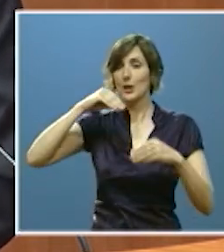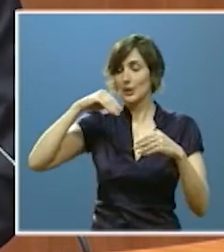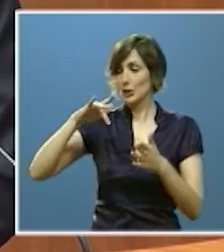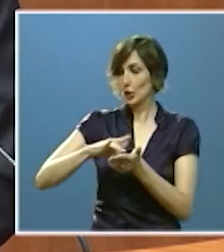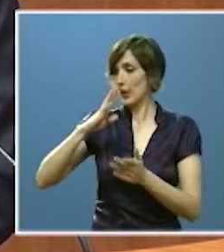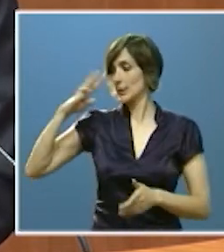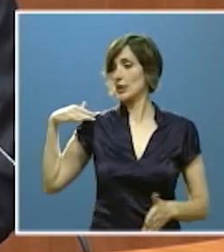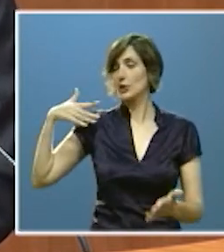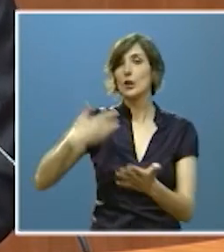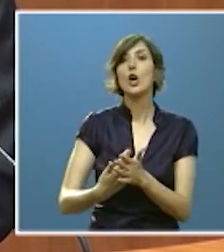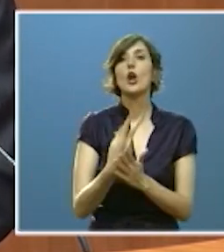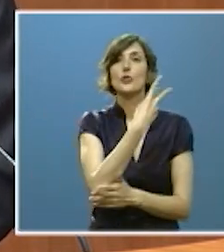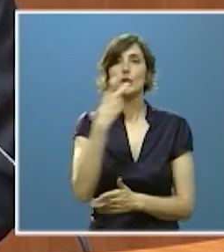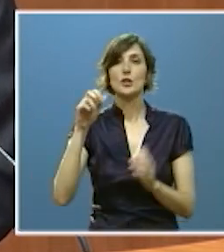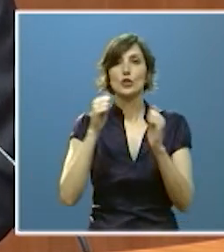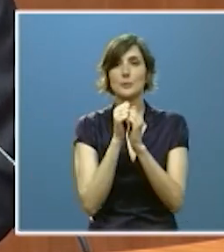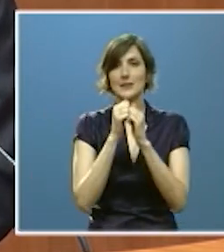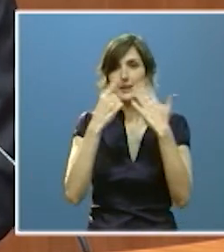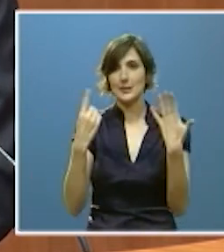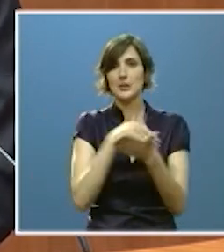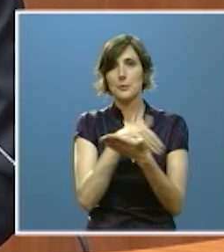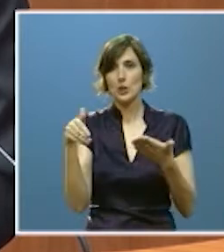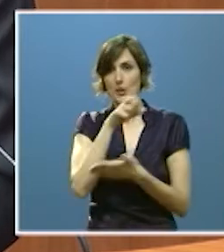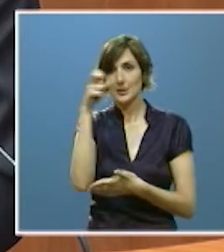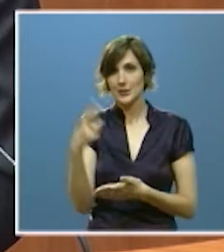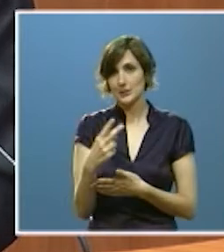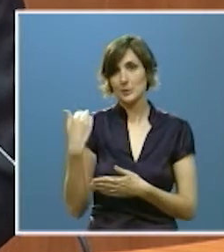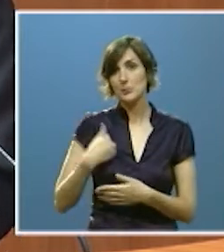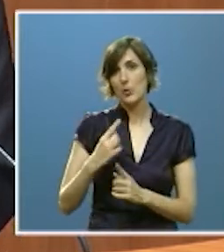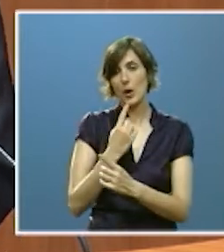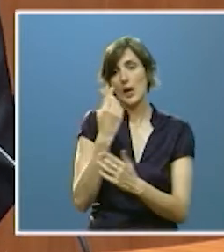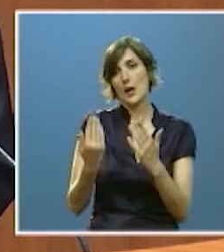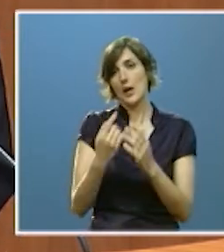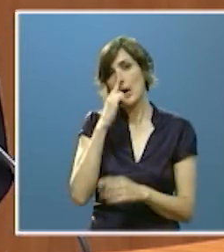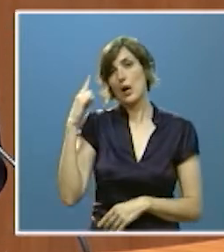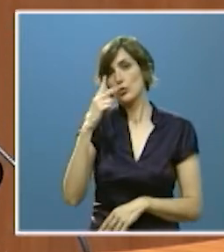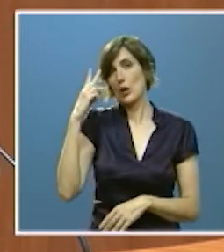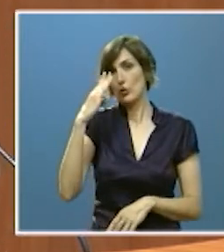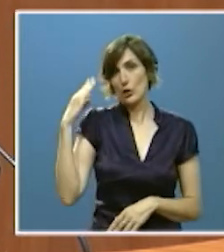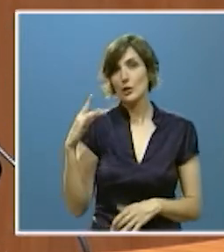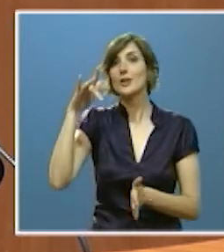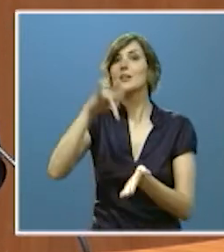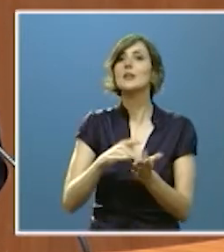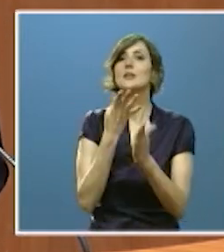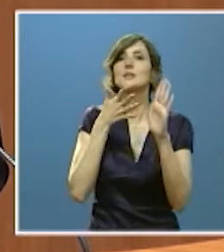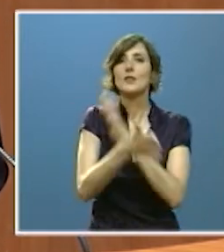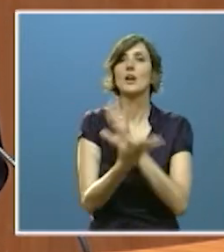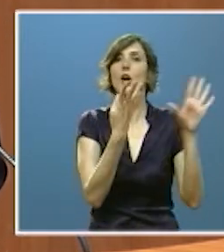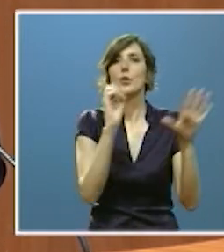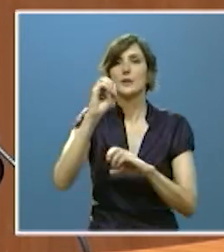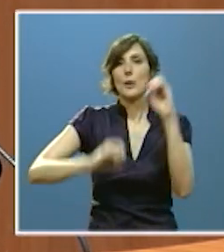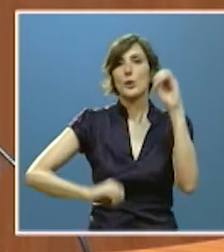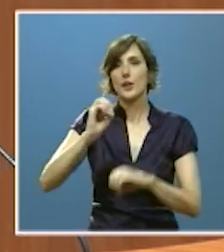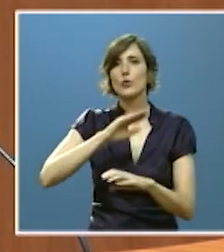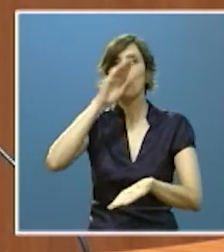226 millones de euros en las tres anualidades que representan más del 90% del compromiso asumido para toda ella